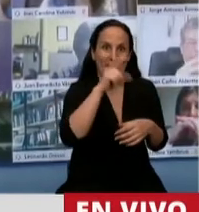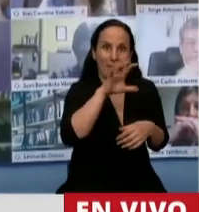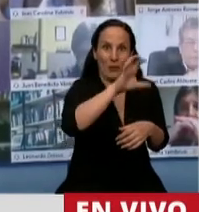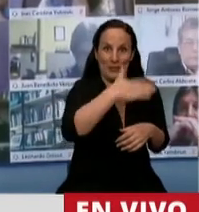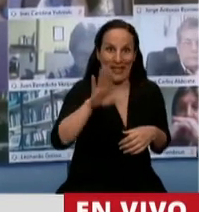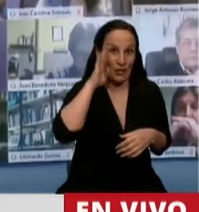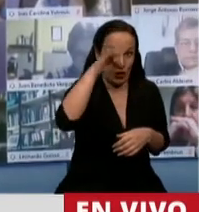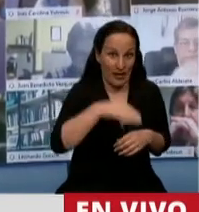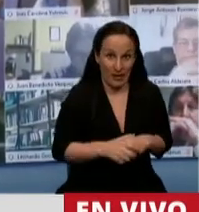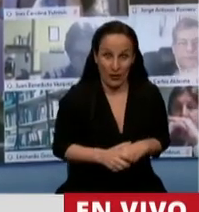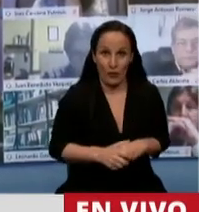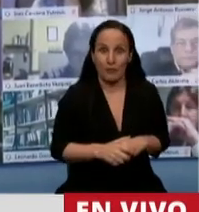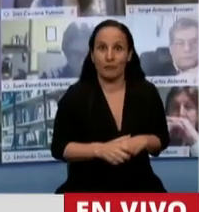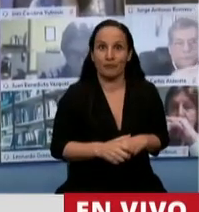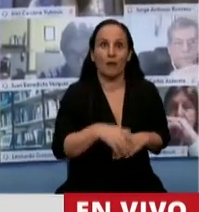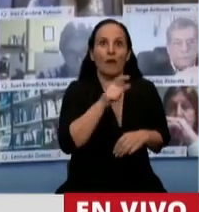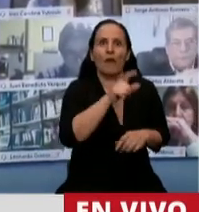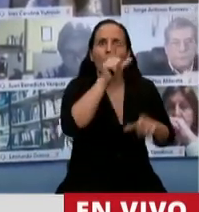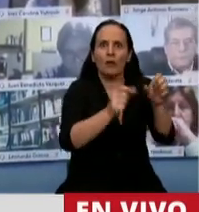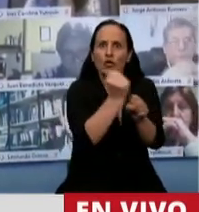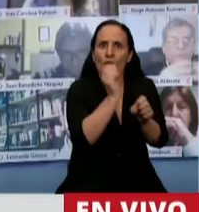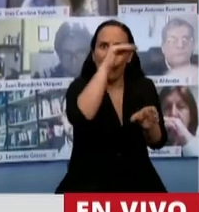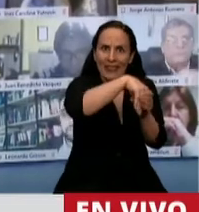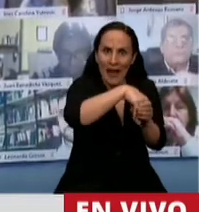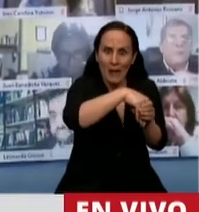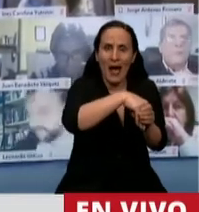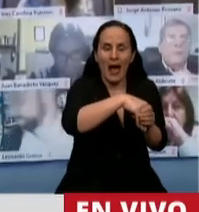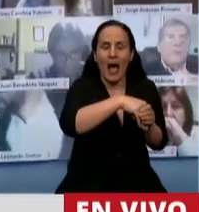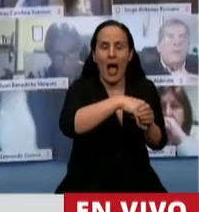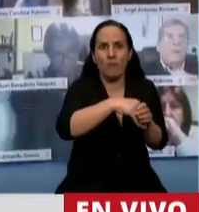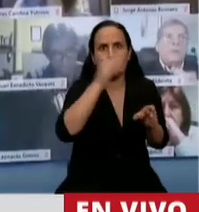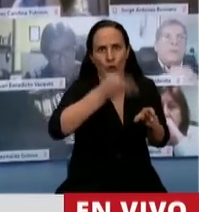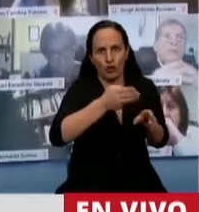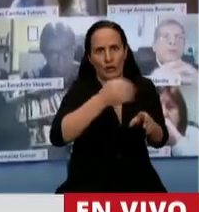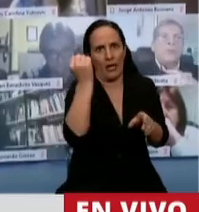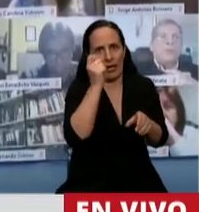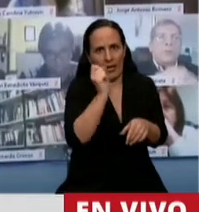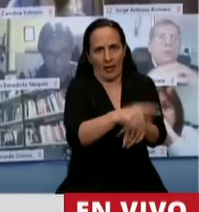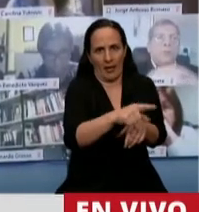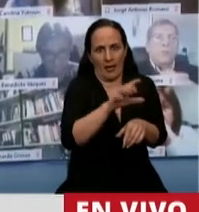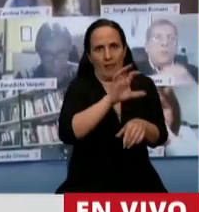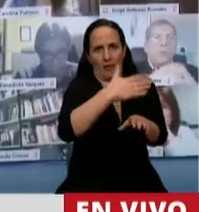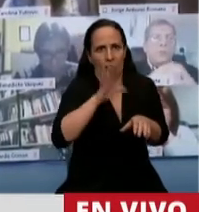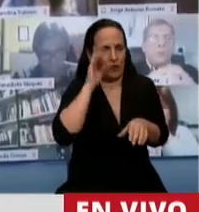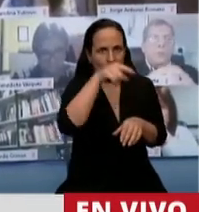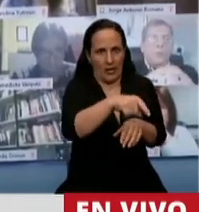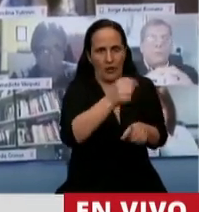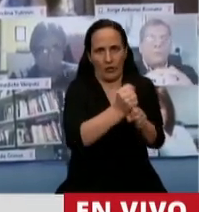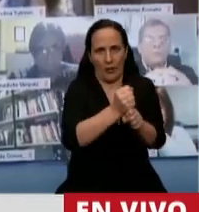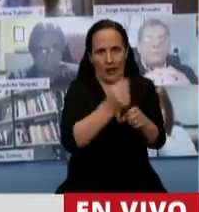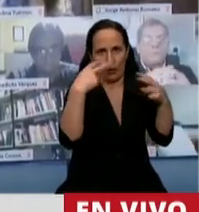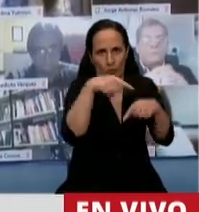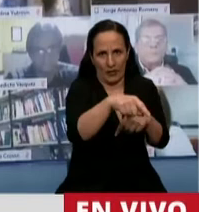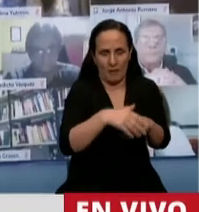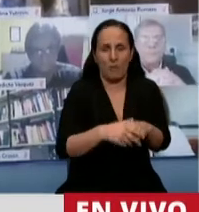Buena parte del empleo de nuestra provincia pertenece a este sector. La ciudad con mayor población de la provincia,